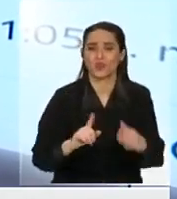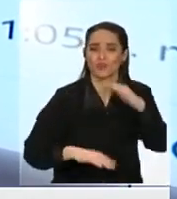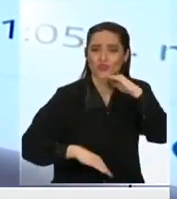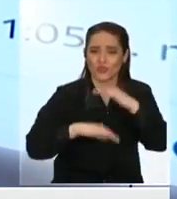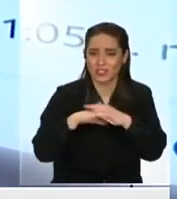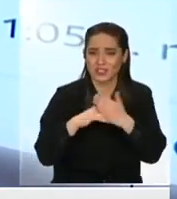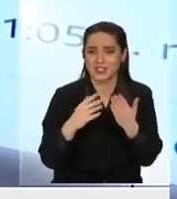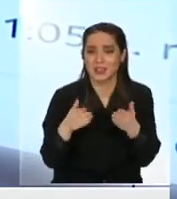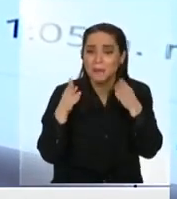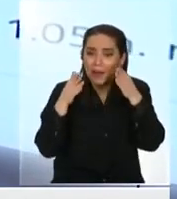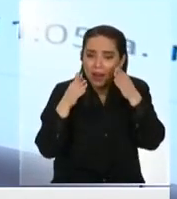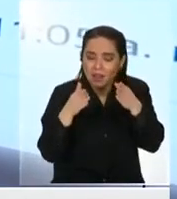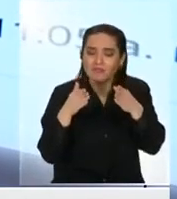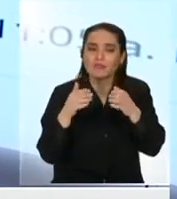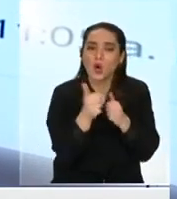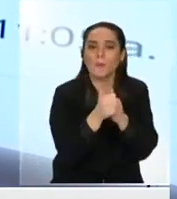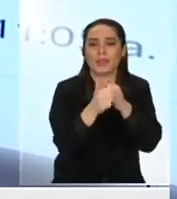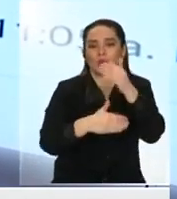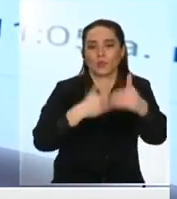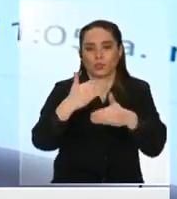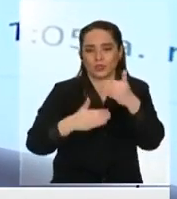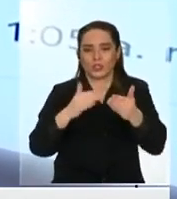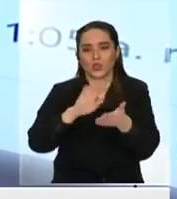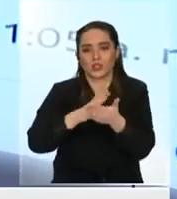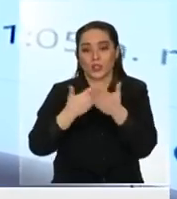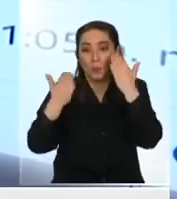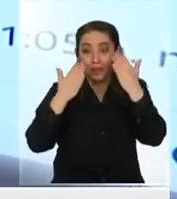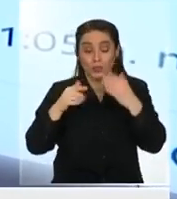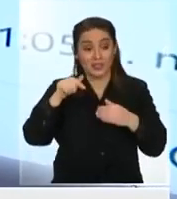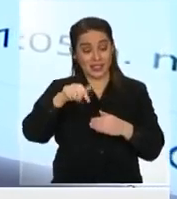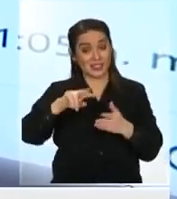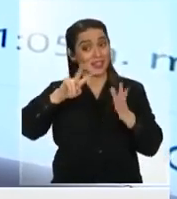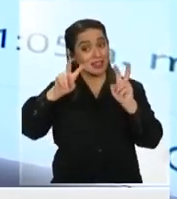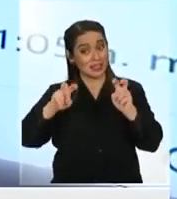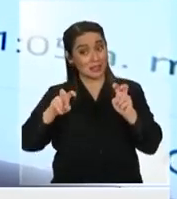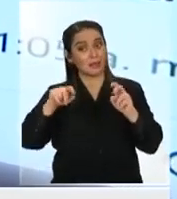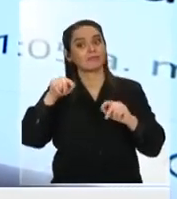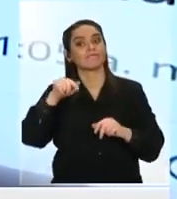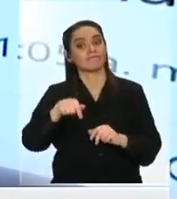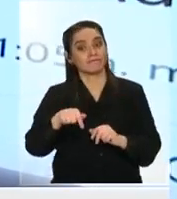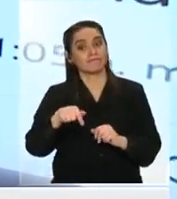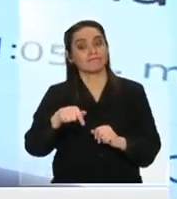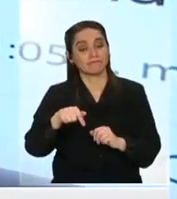ver un problema de salud mental por lo tanto aquí estamos hablando de un tema que hoy día está absolutamente